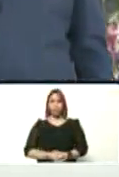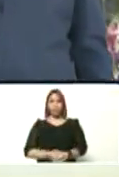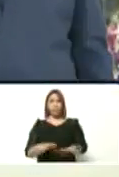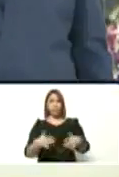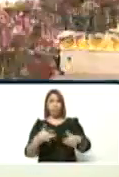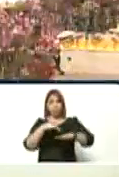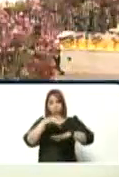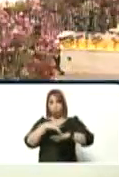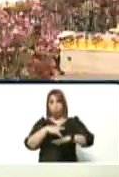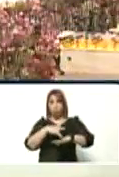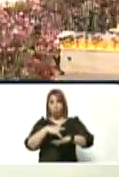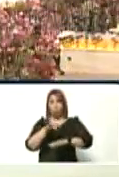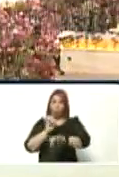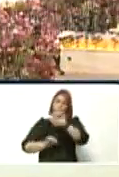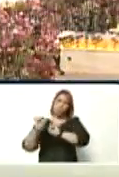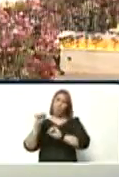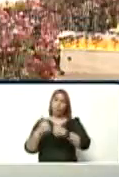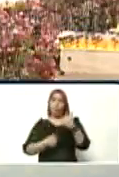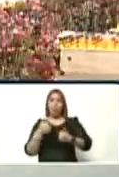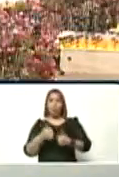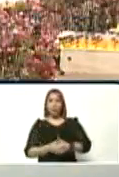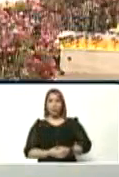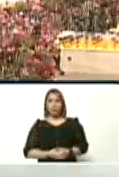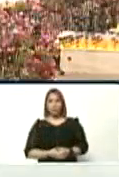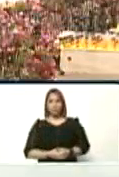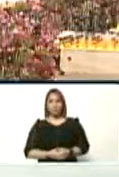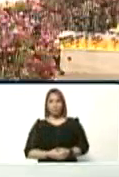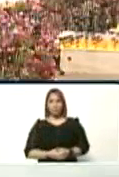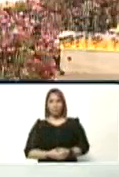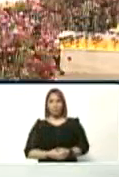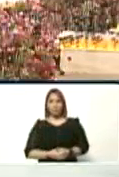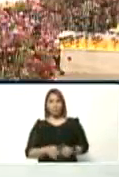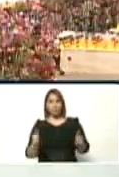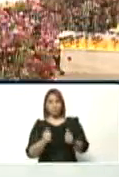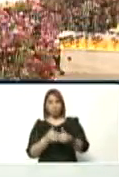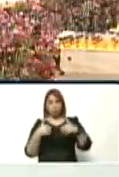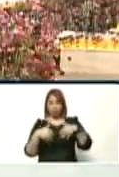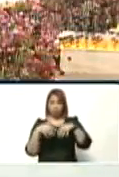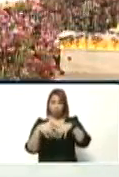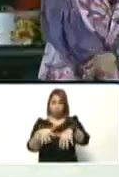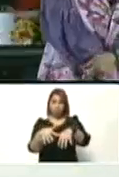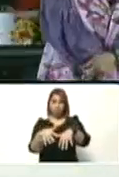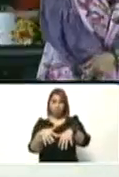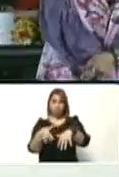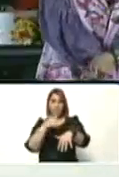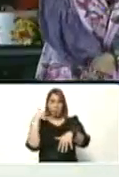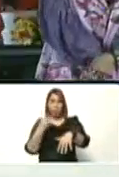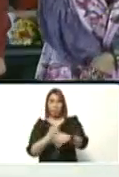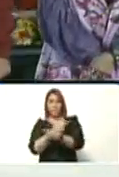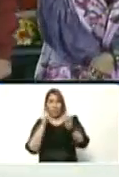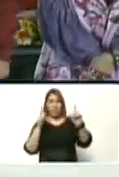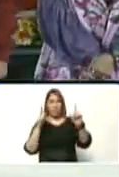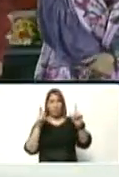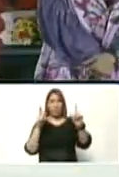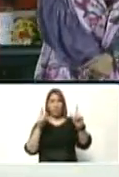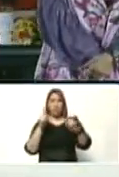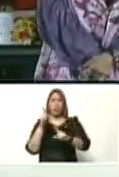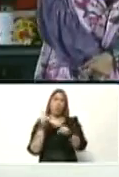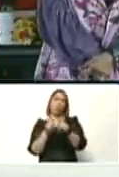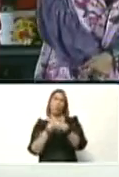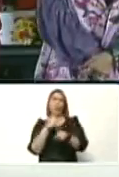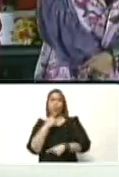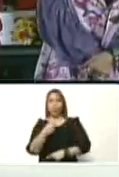le tocó en su momento enfrentarla con el ejército de hombres libres como lo llamaran